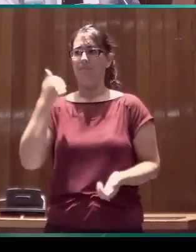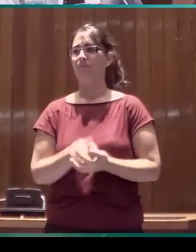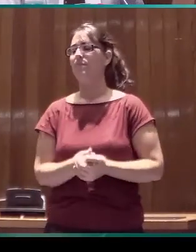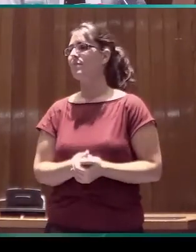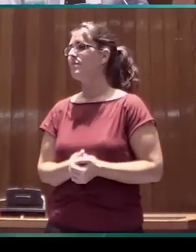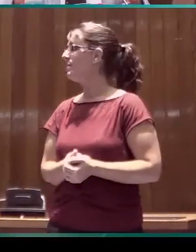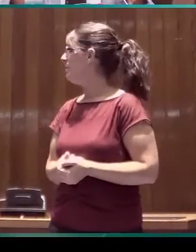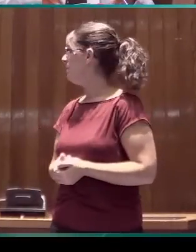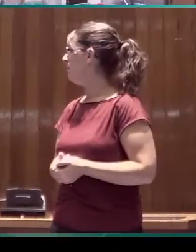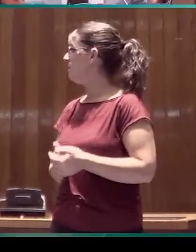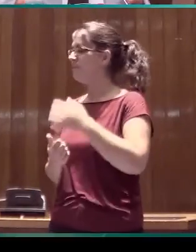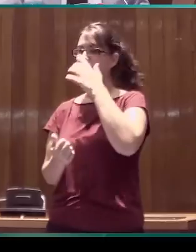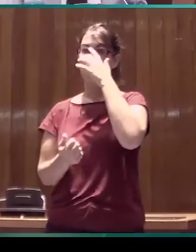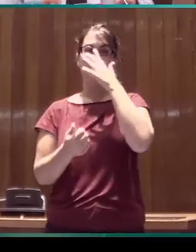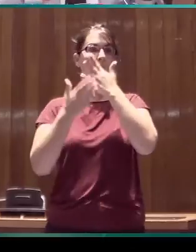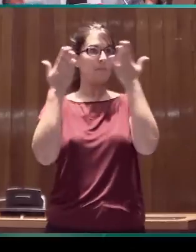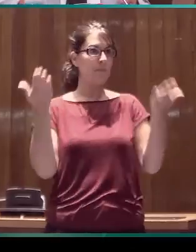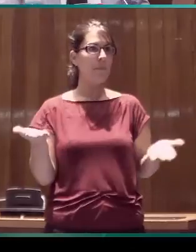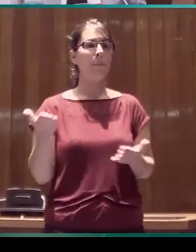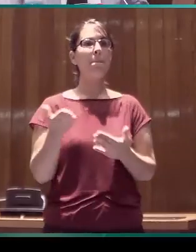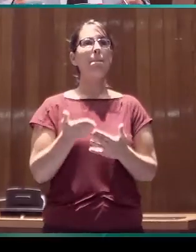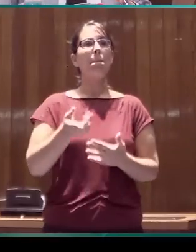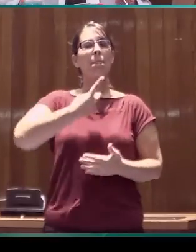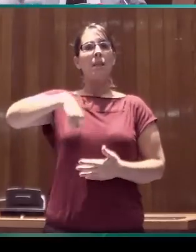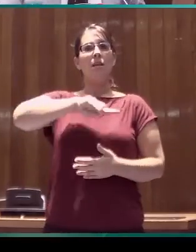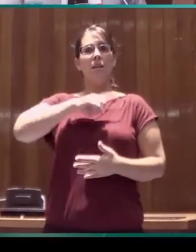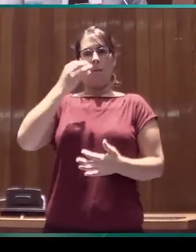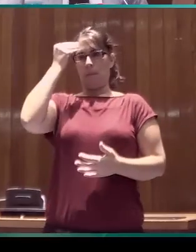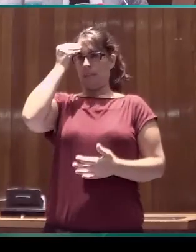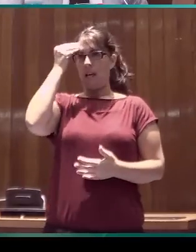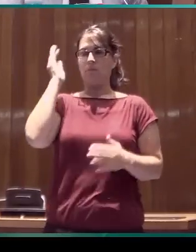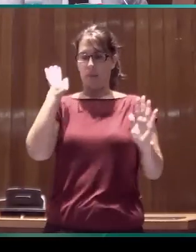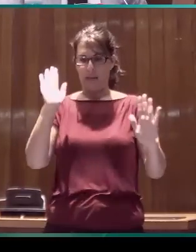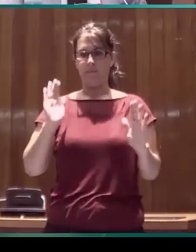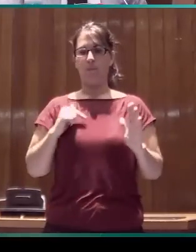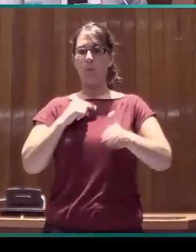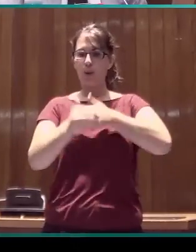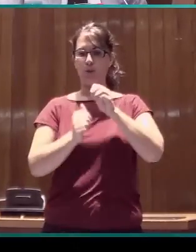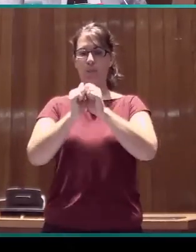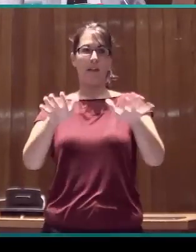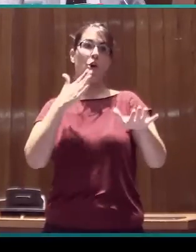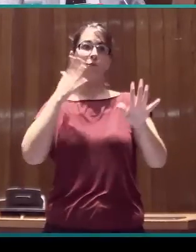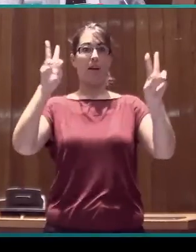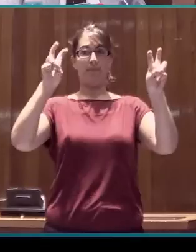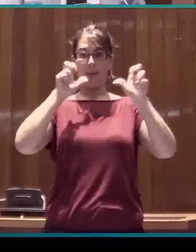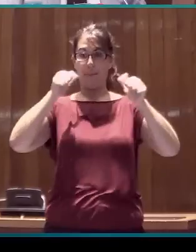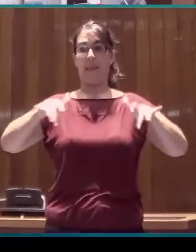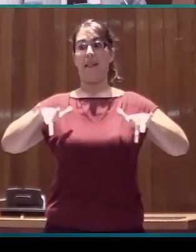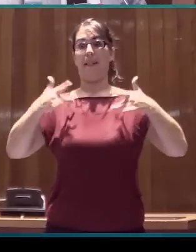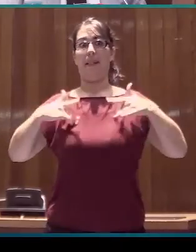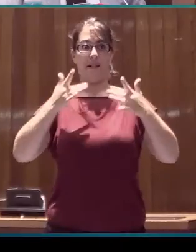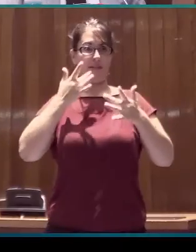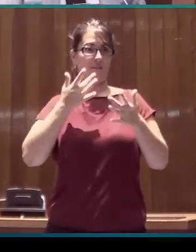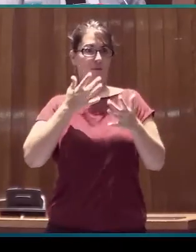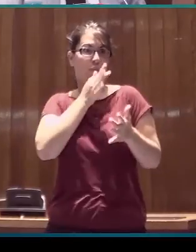¿Cuál es el punto de partida si consideramos que estamos todavía empezando este proceso de normalización que tenemos frente a nosotros?